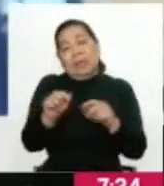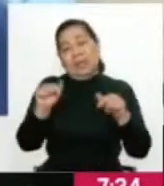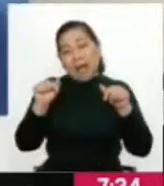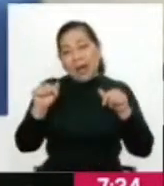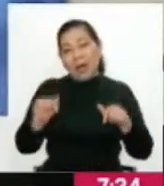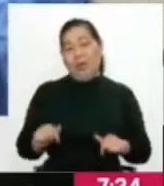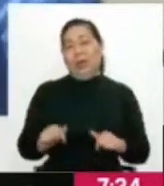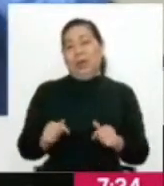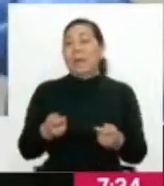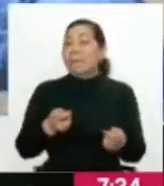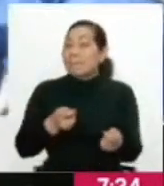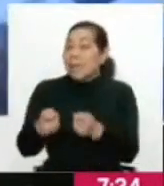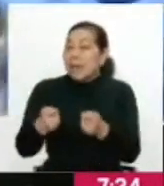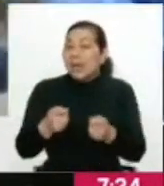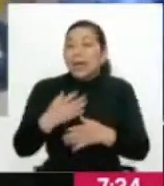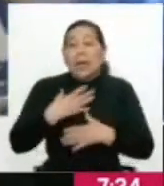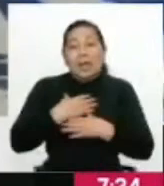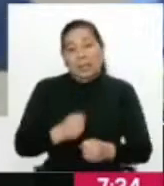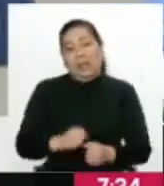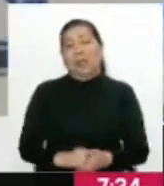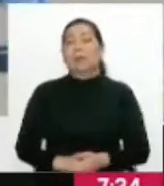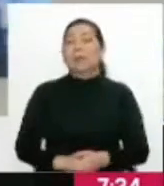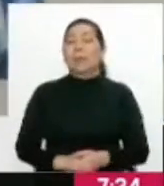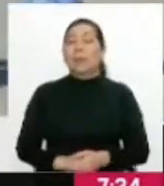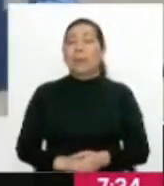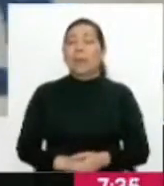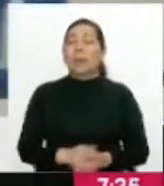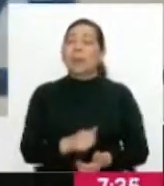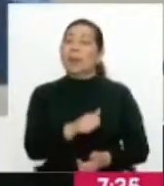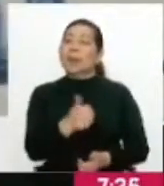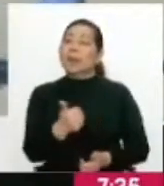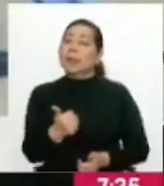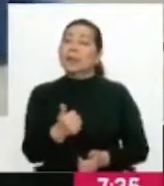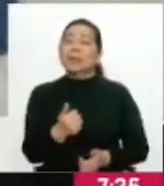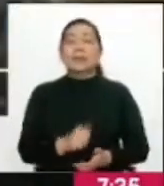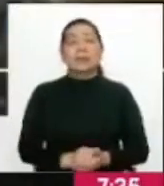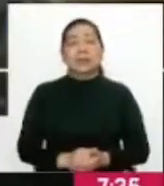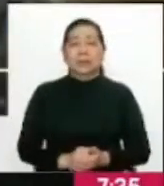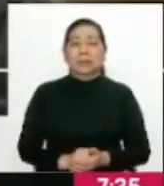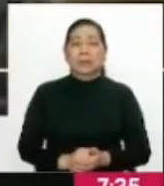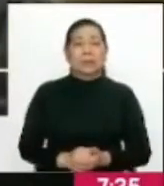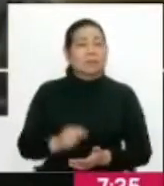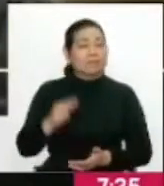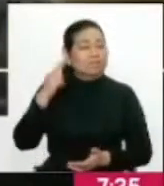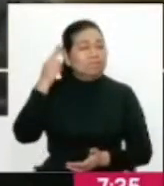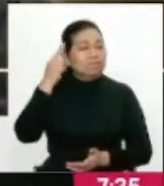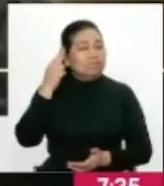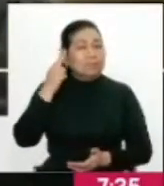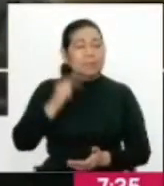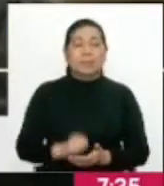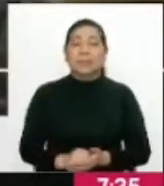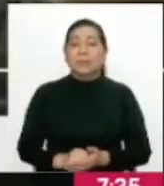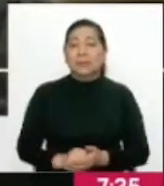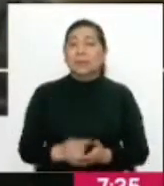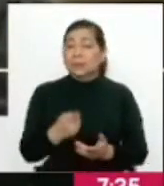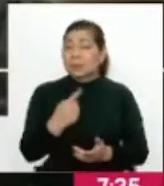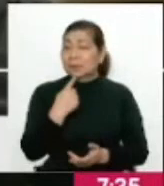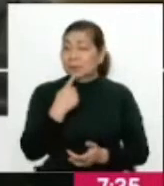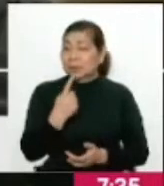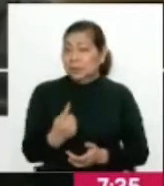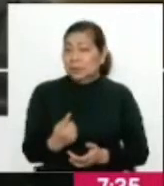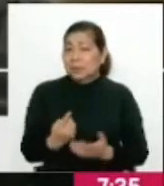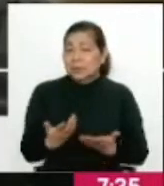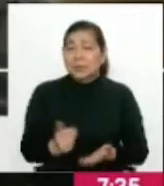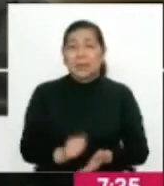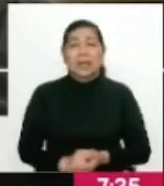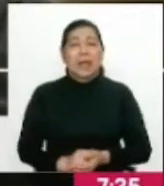para un manejo integral de la salud pública. Para terminar, como una idea final, digamos, una reflexión final, usted diría que